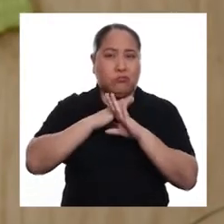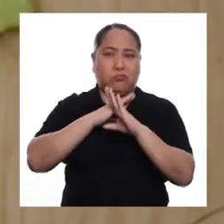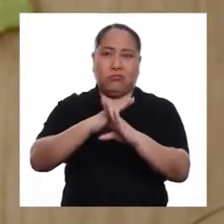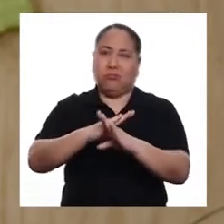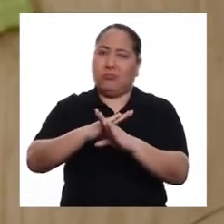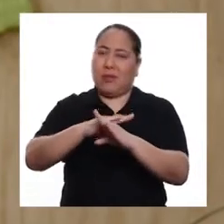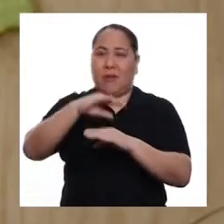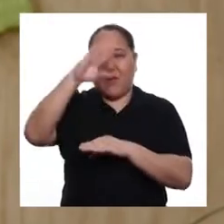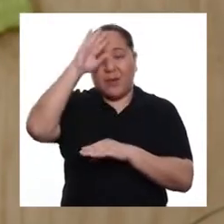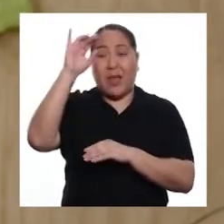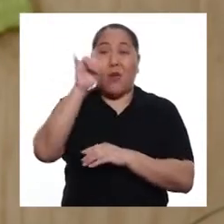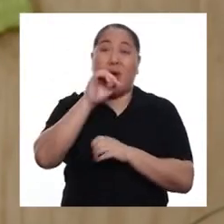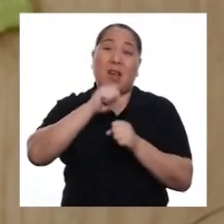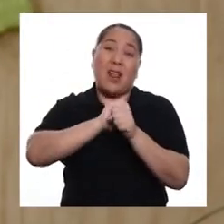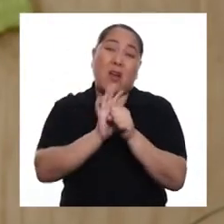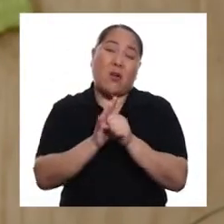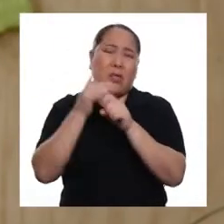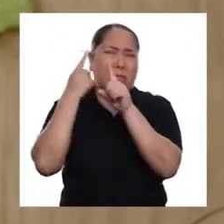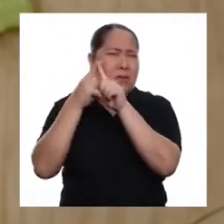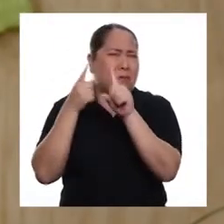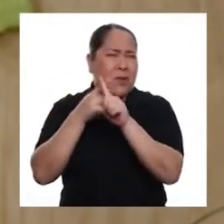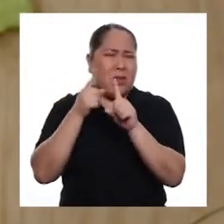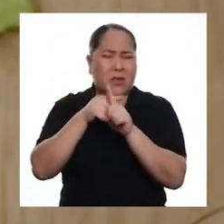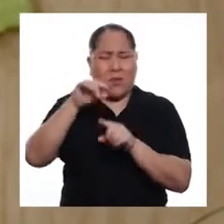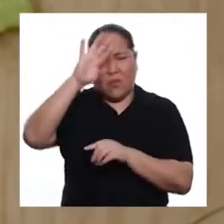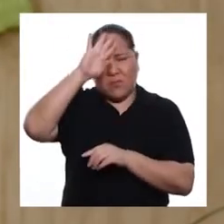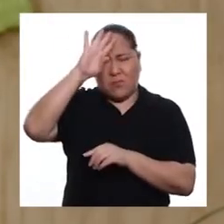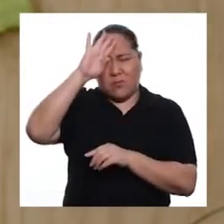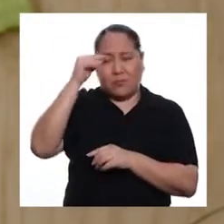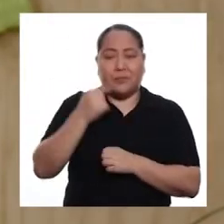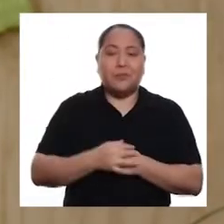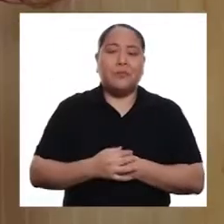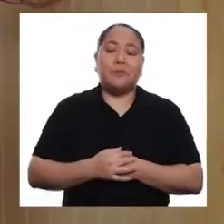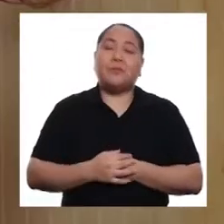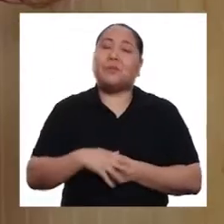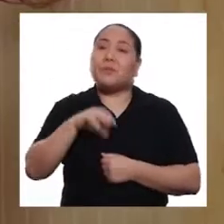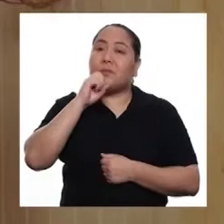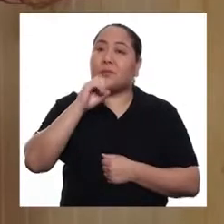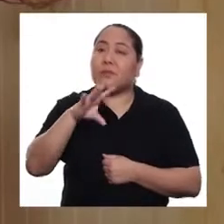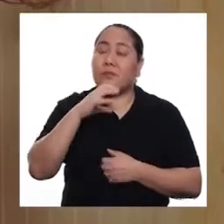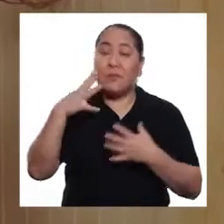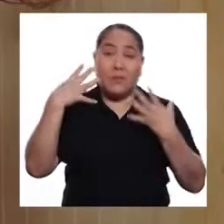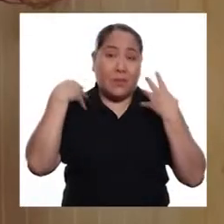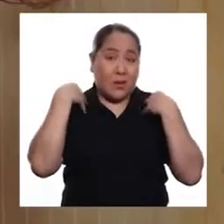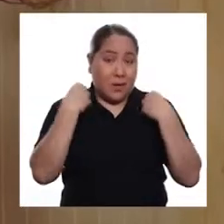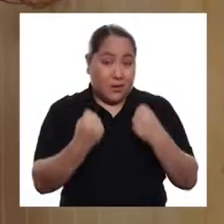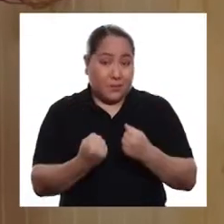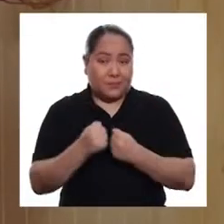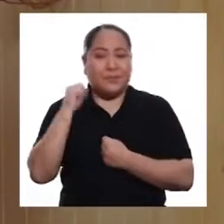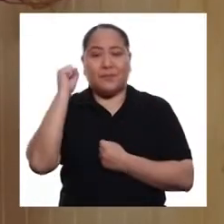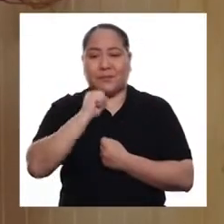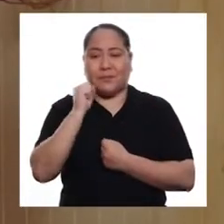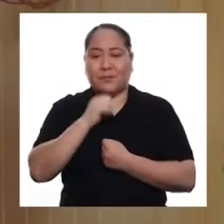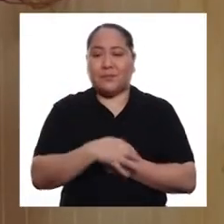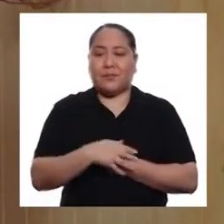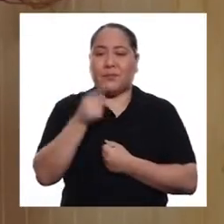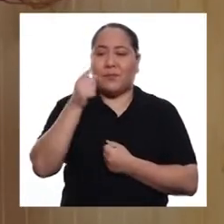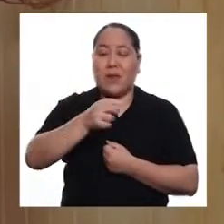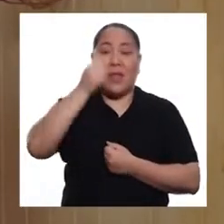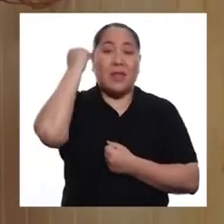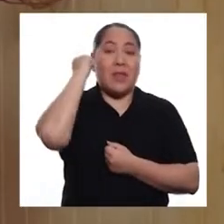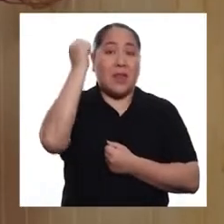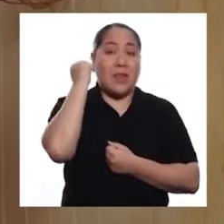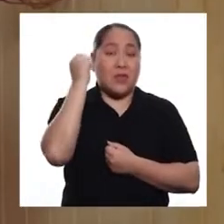enfermedades como la COVID-19 y distintas infecciones virales. Hablando de la salud y, por supuesto,